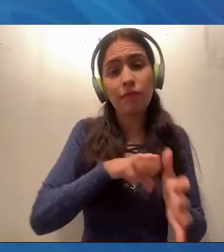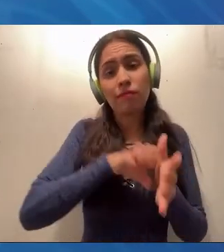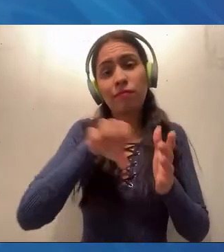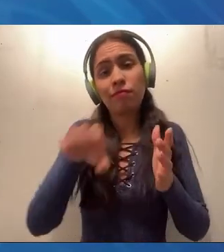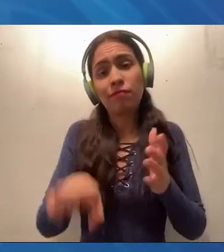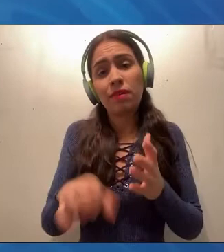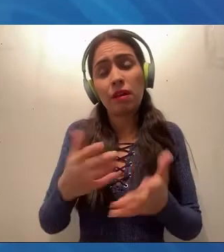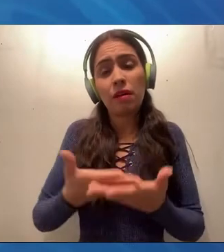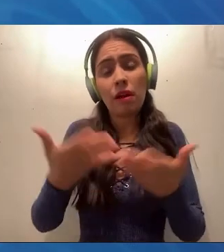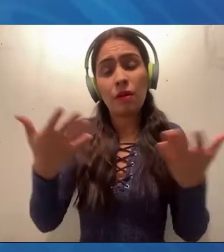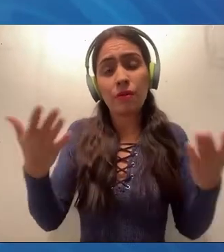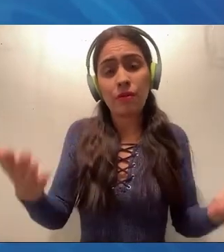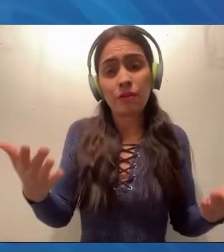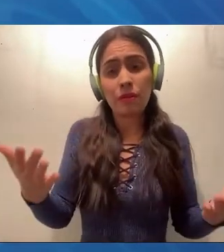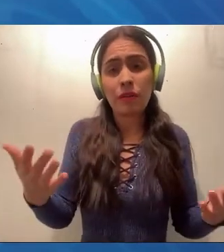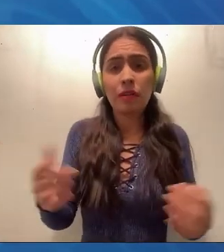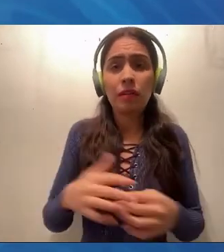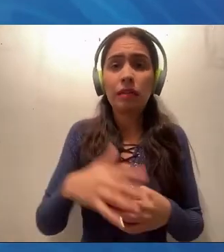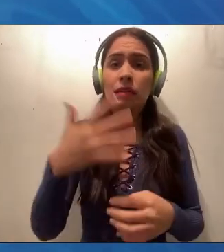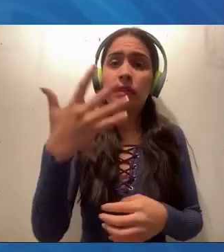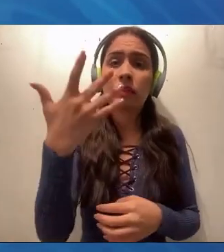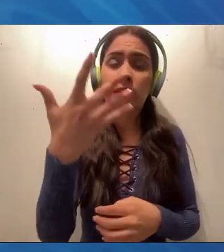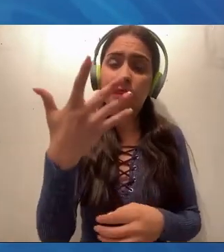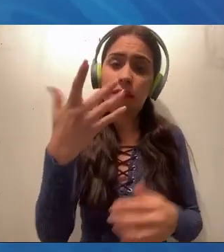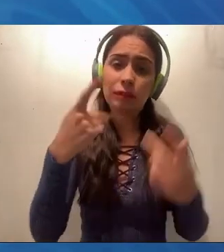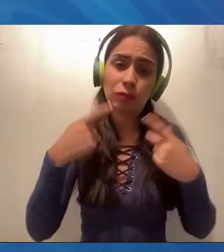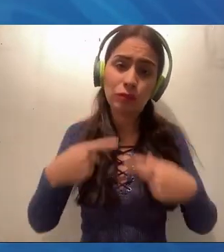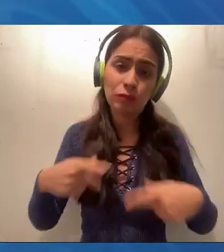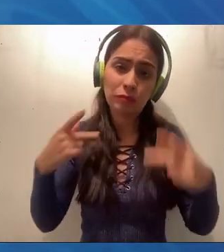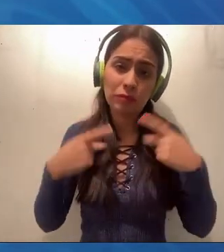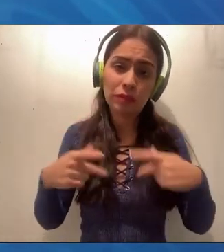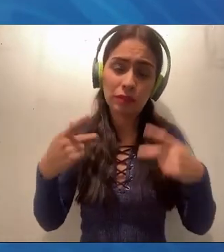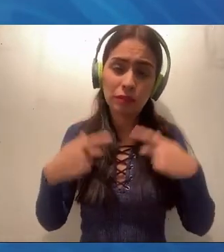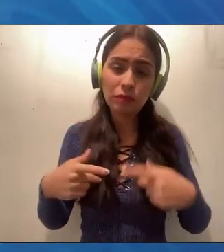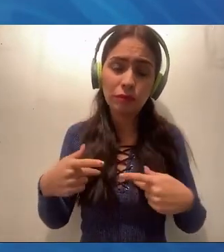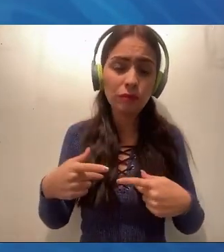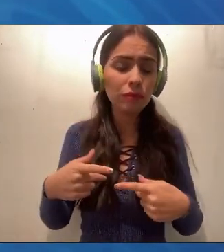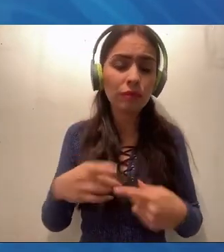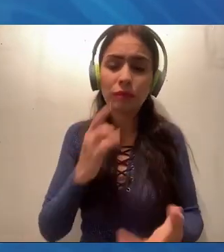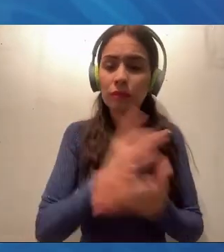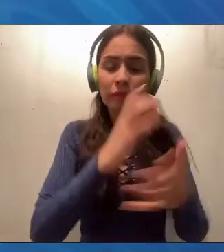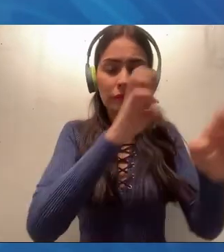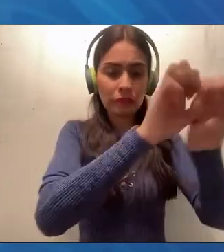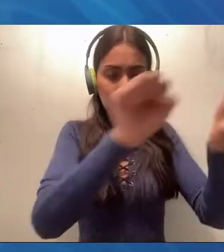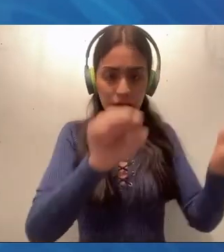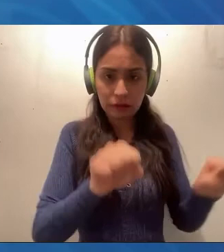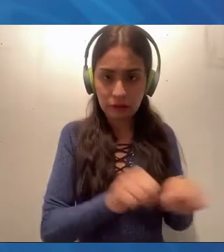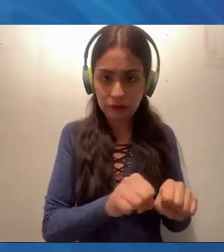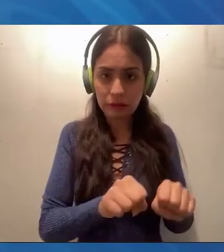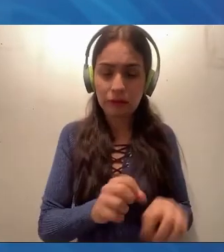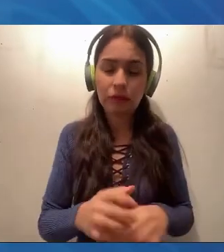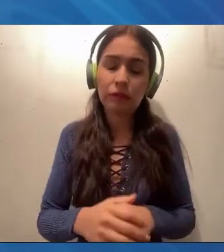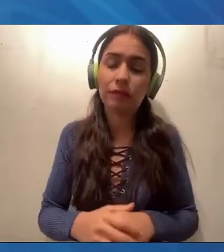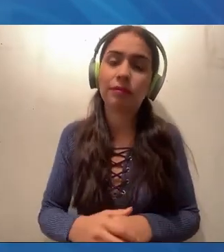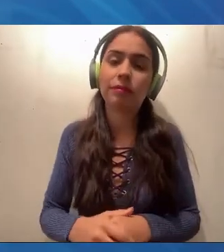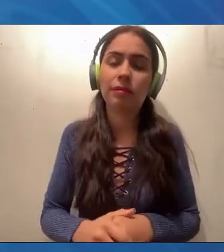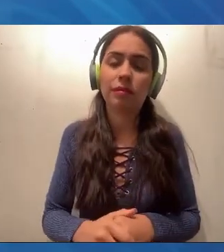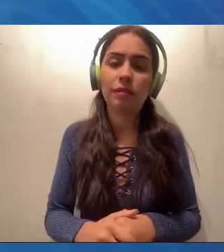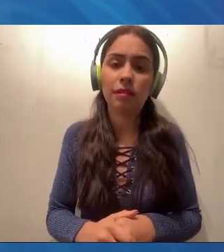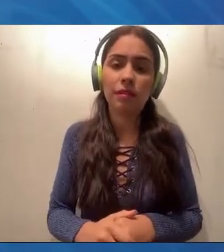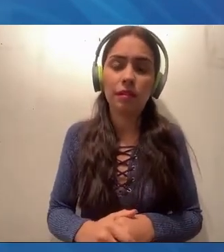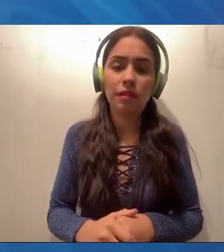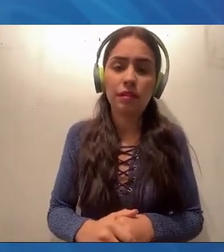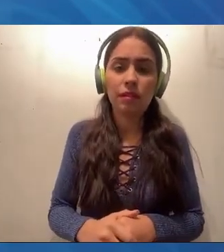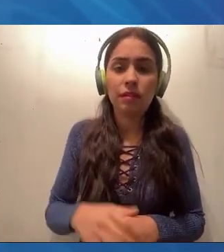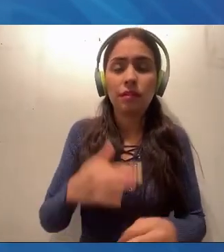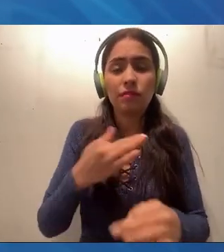mandar a las personas que tienen alguna situación de vulnerabilidad a su casa, entonces nos está haciendo un poquito incómodo la atención de nuestros